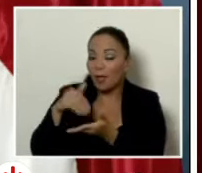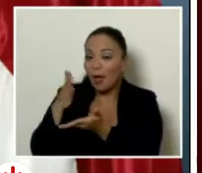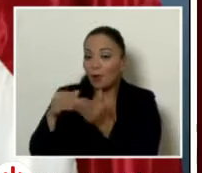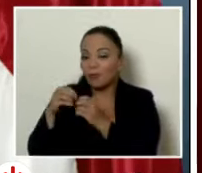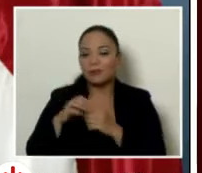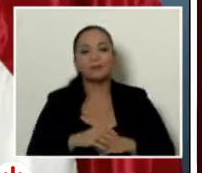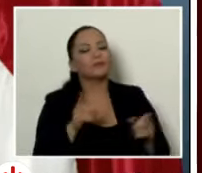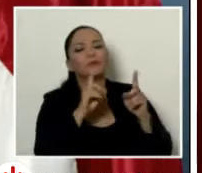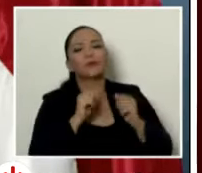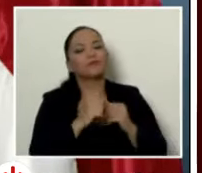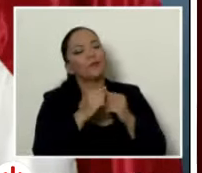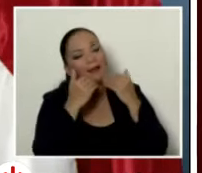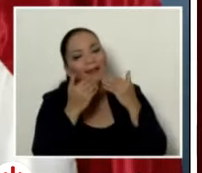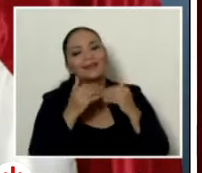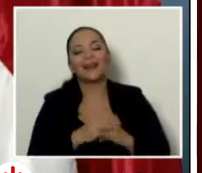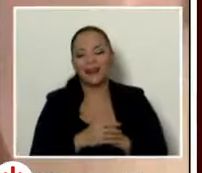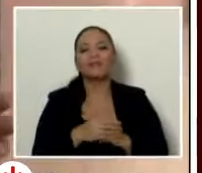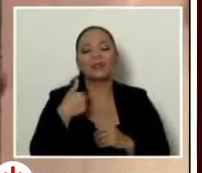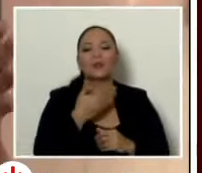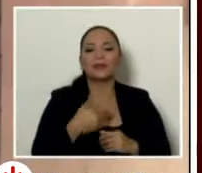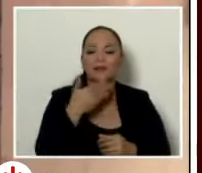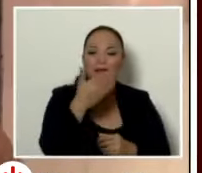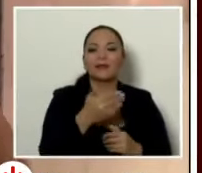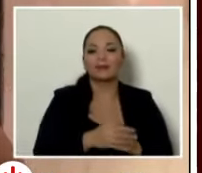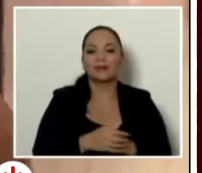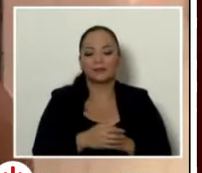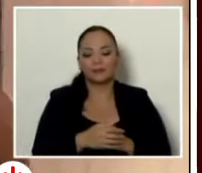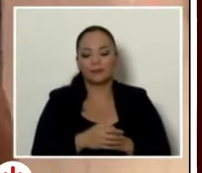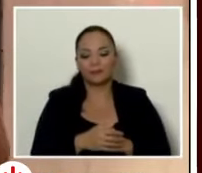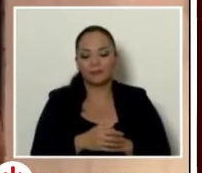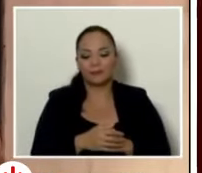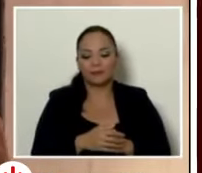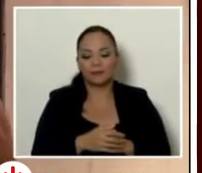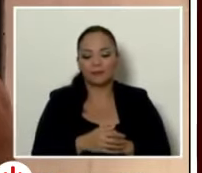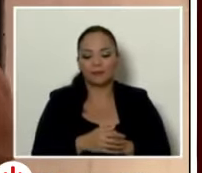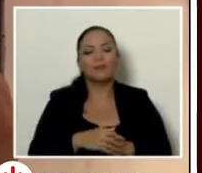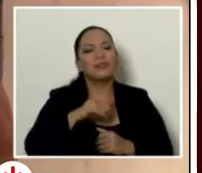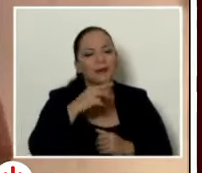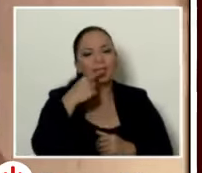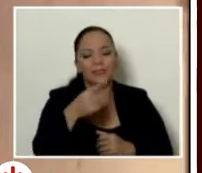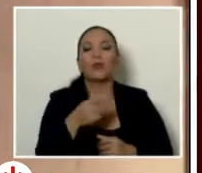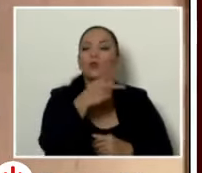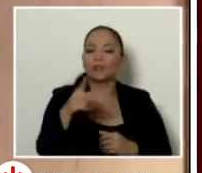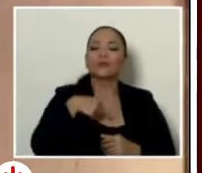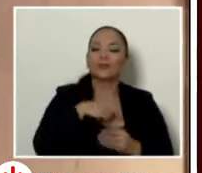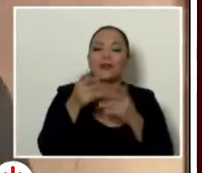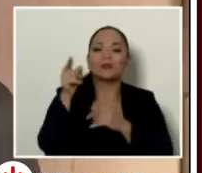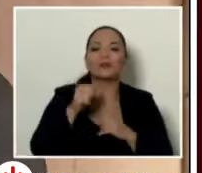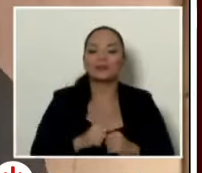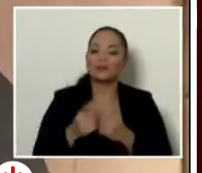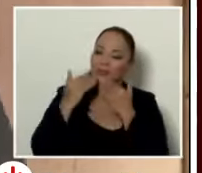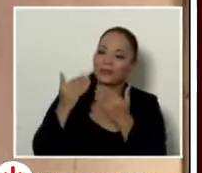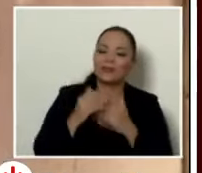más nada más agradecerle señor presidente la verdad que en puntarenas lo estamos esperando muchísimas